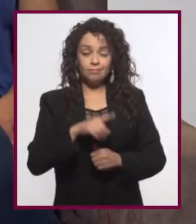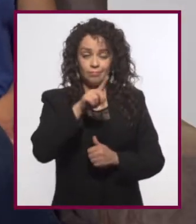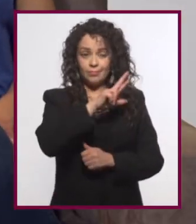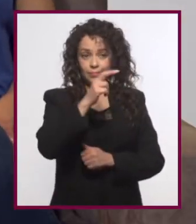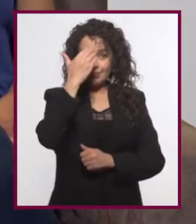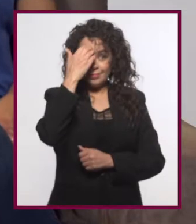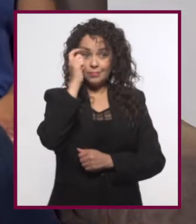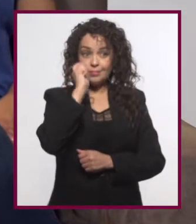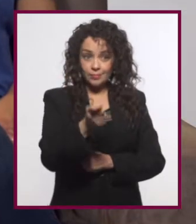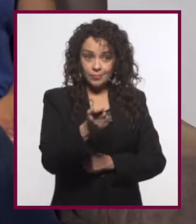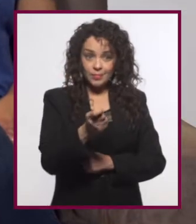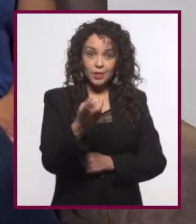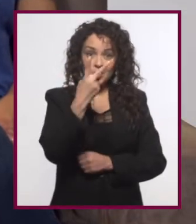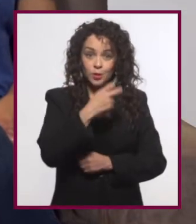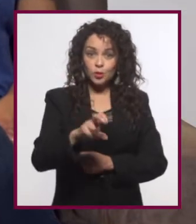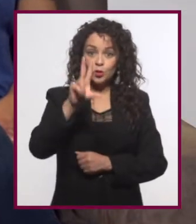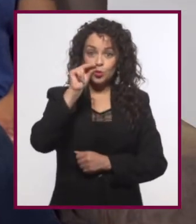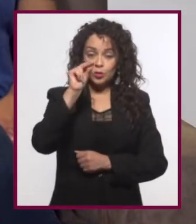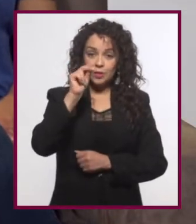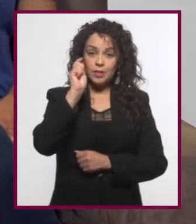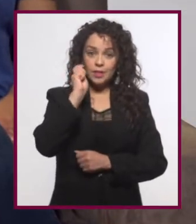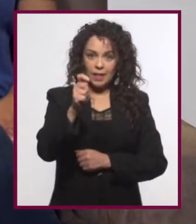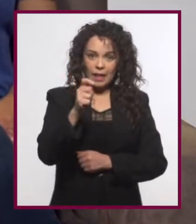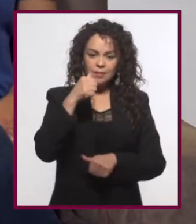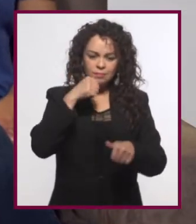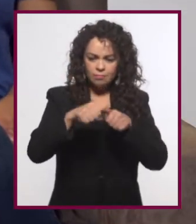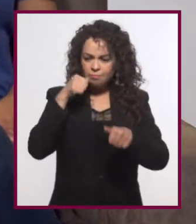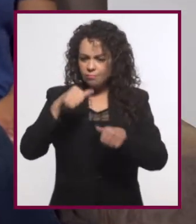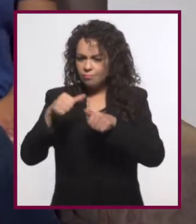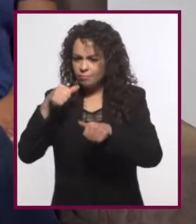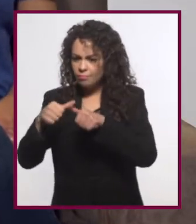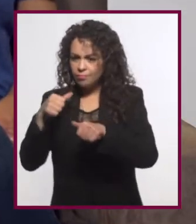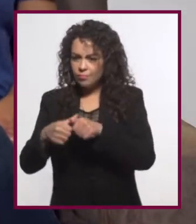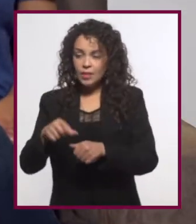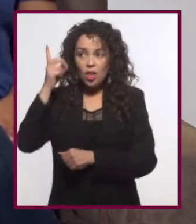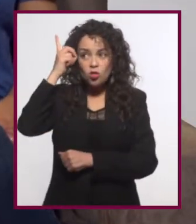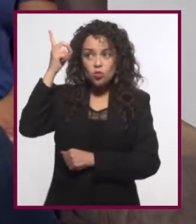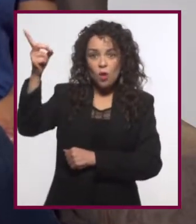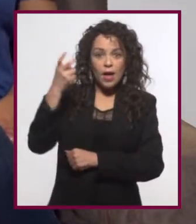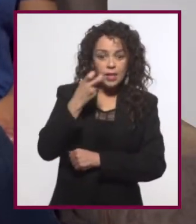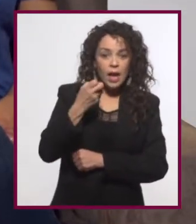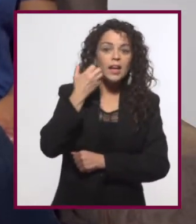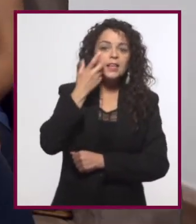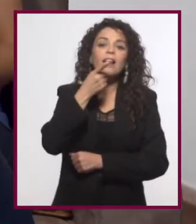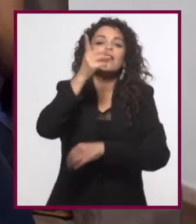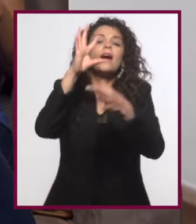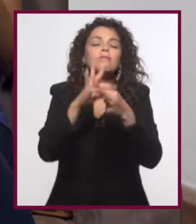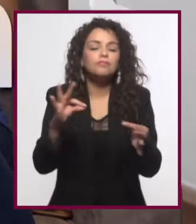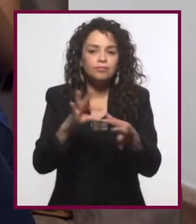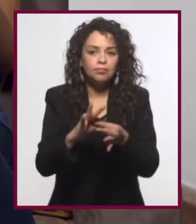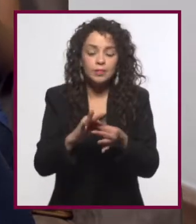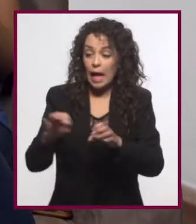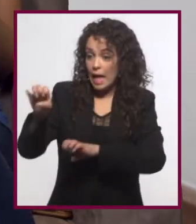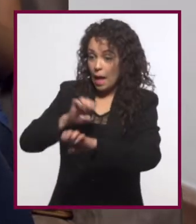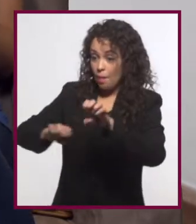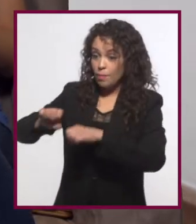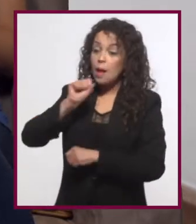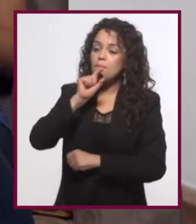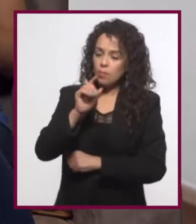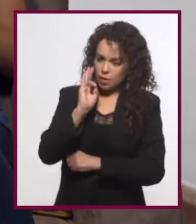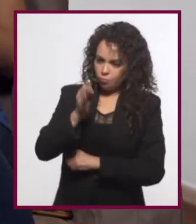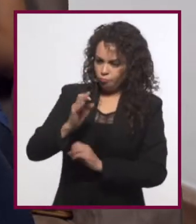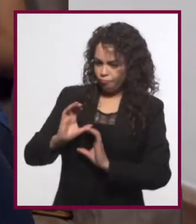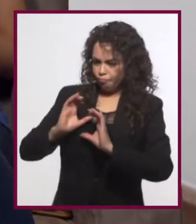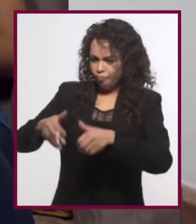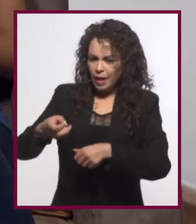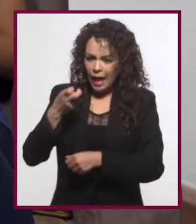Creo que reconocerán la red social de los 280 caracteres para decir lo que el dueño de la red quiere contar. Las empresas también han entrado